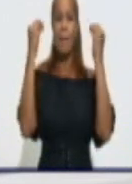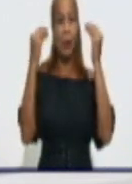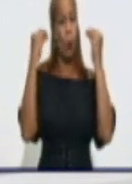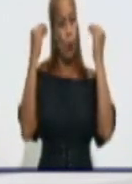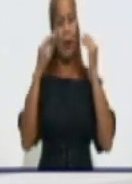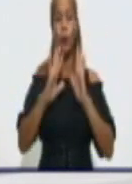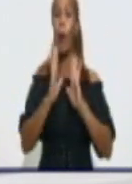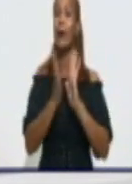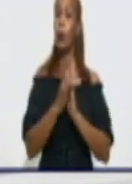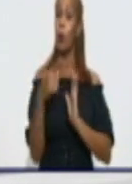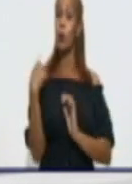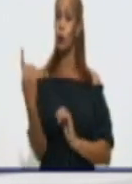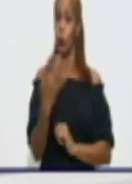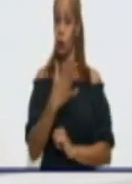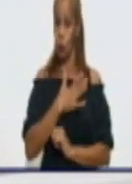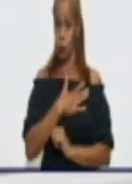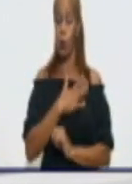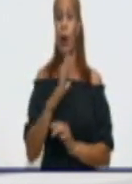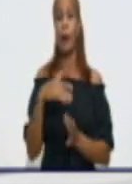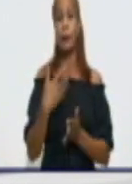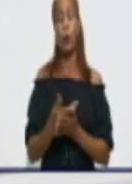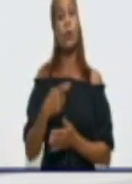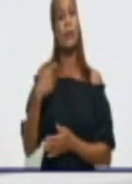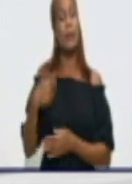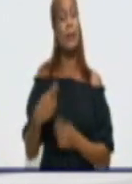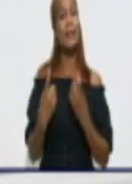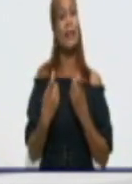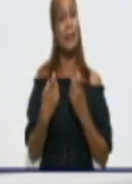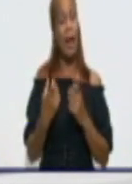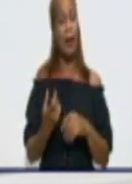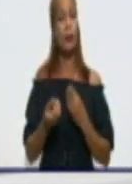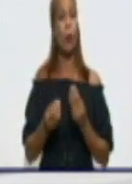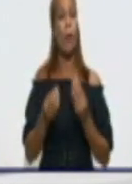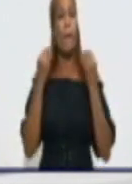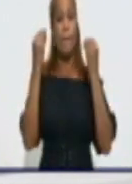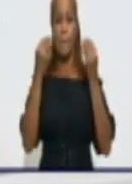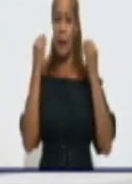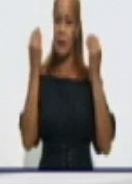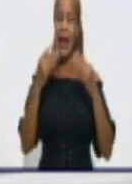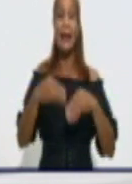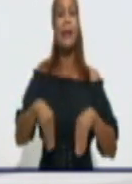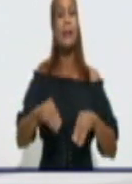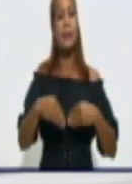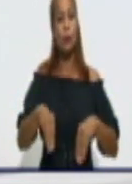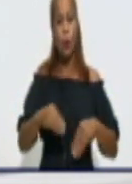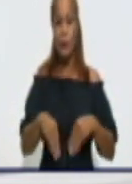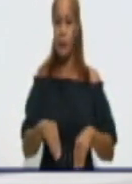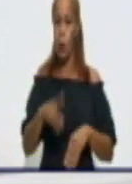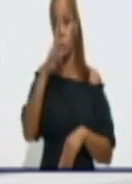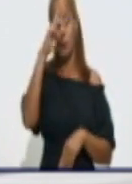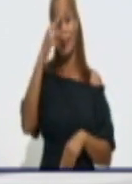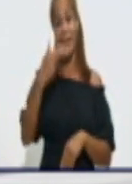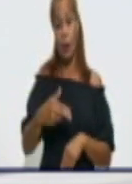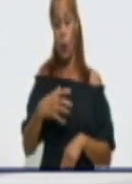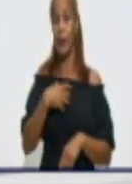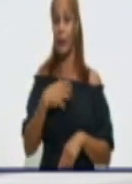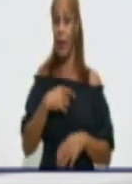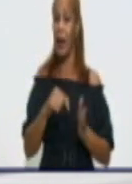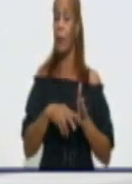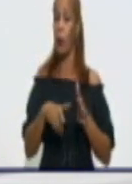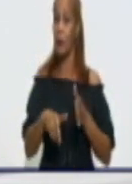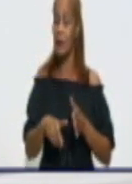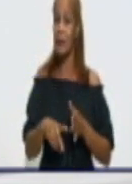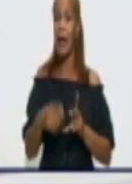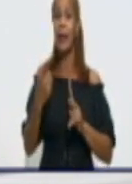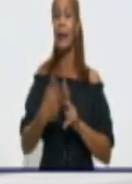provincia. Es necesario profundizar en la investigación epidemiológica, es necesario hoy más que nunca que la población